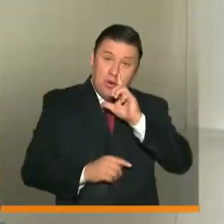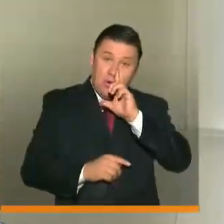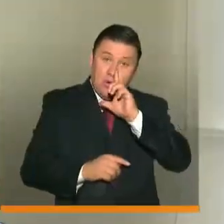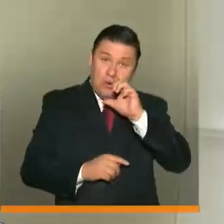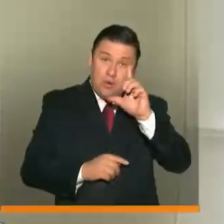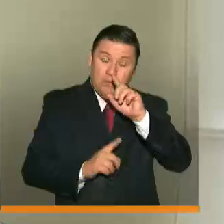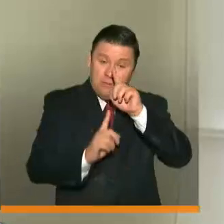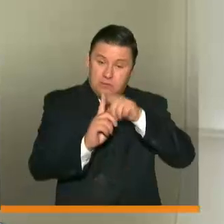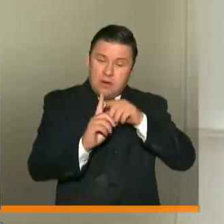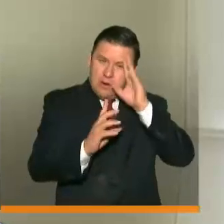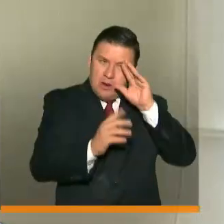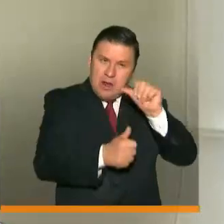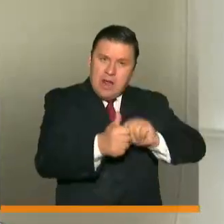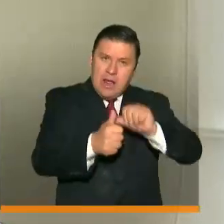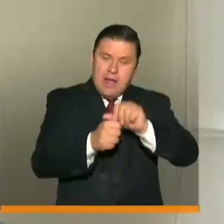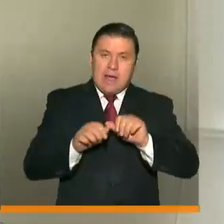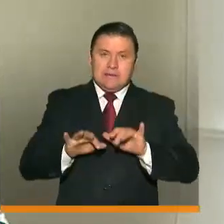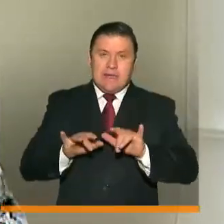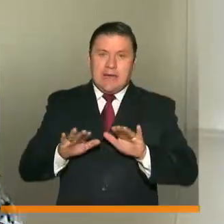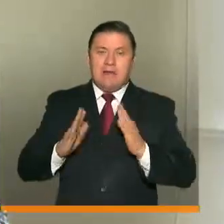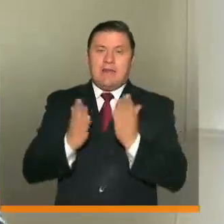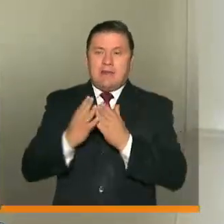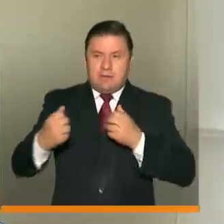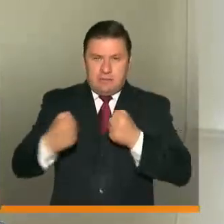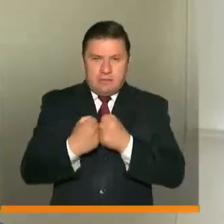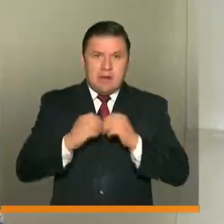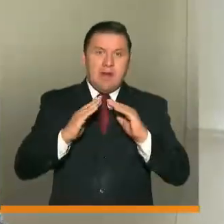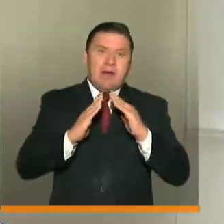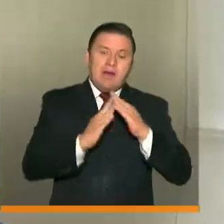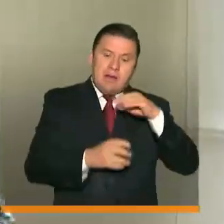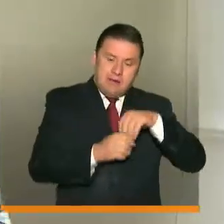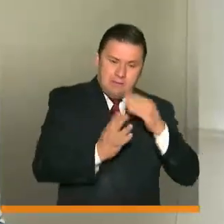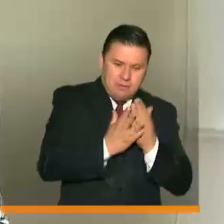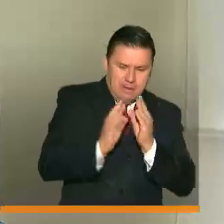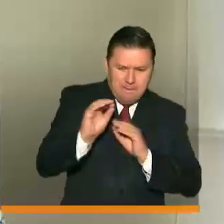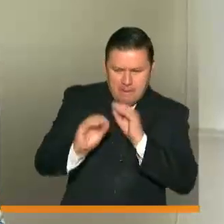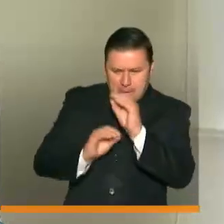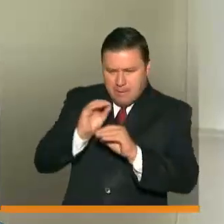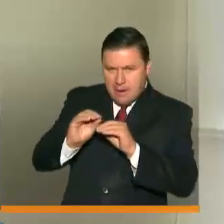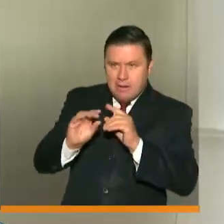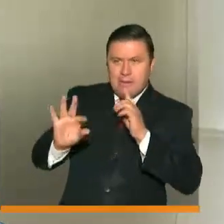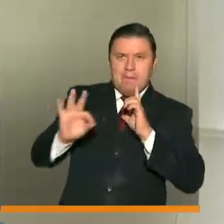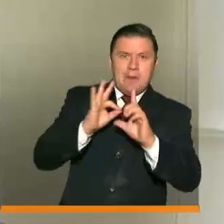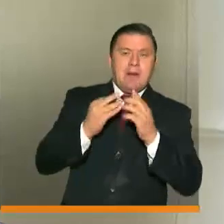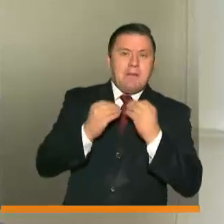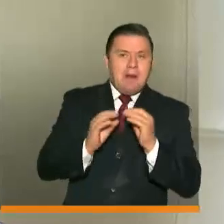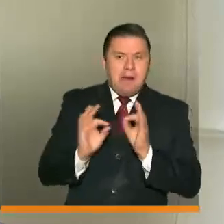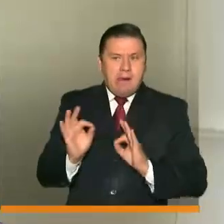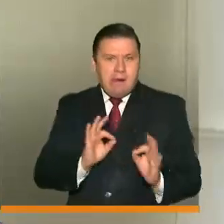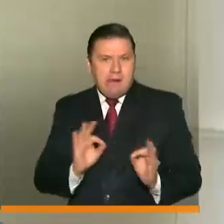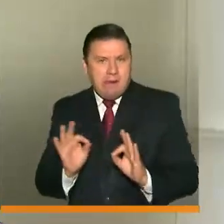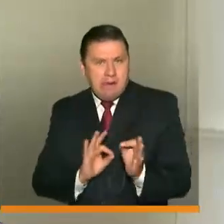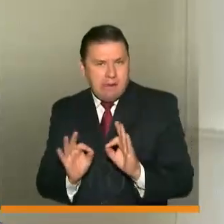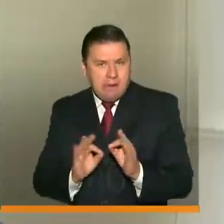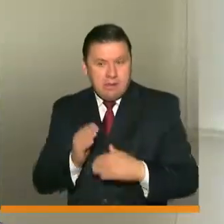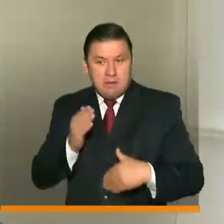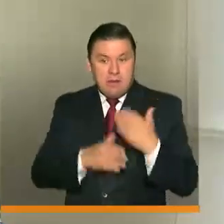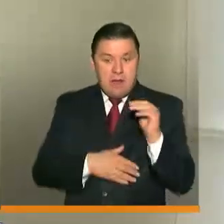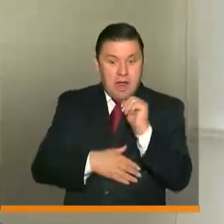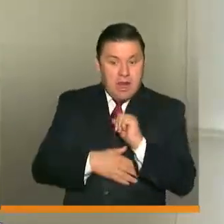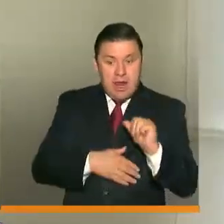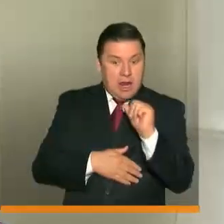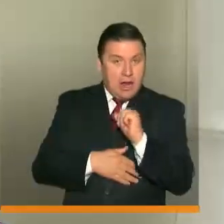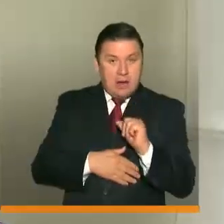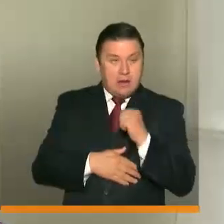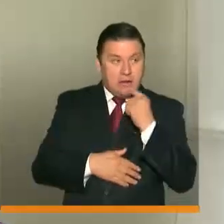junio estableceremos con cada una de las secretarías trabajo en casa y los ajustes que sean necesarios para prepararnos para a partir de agosto,